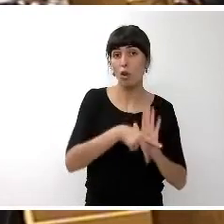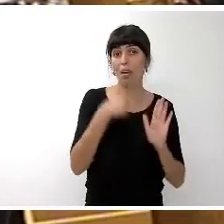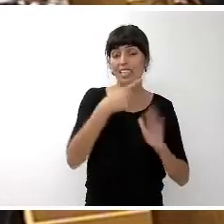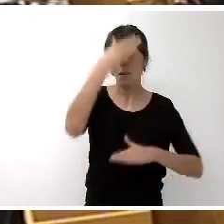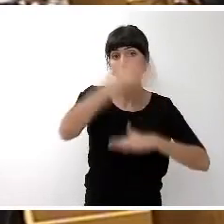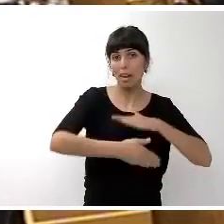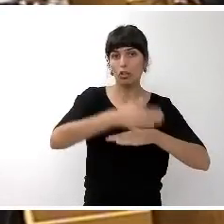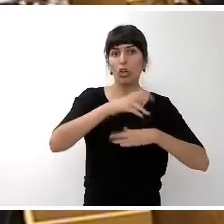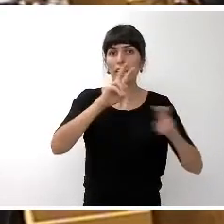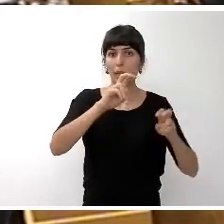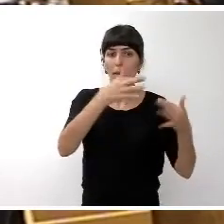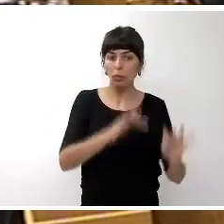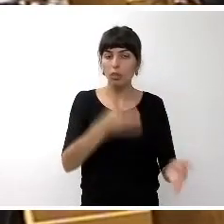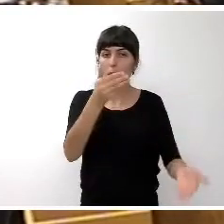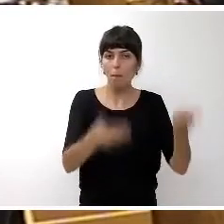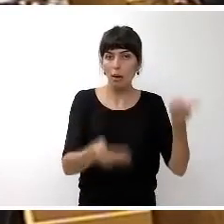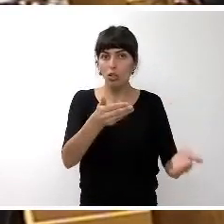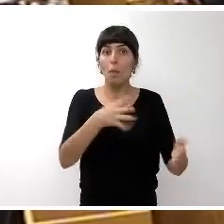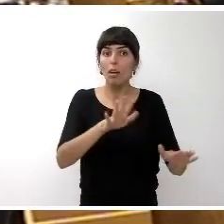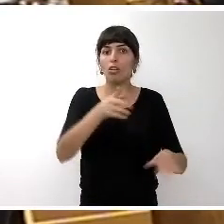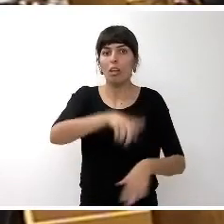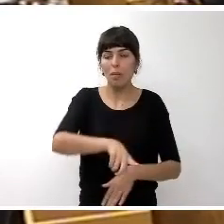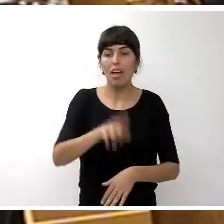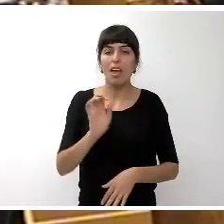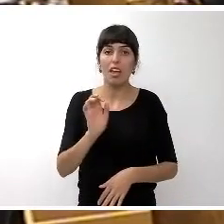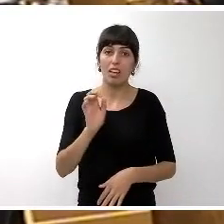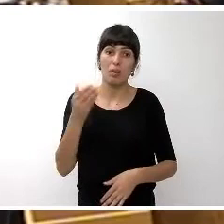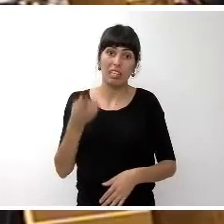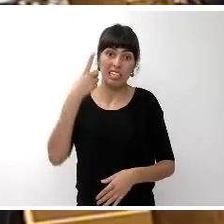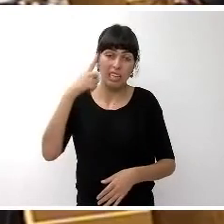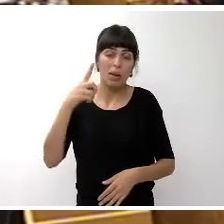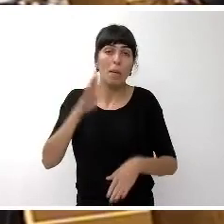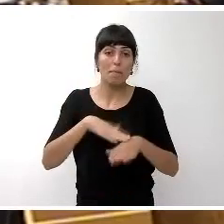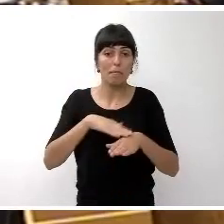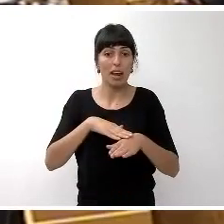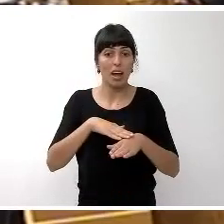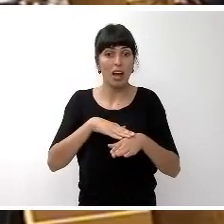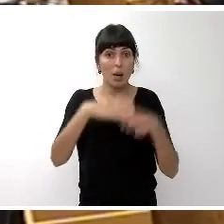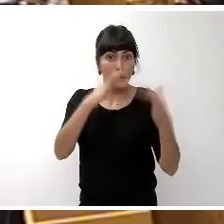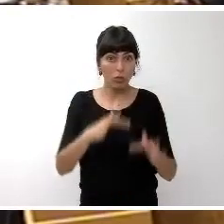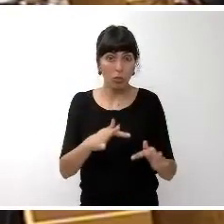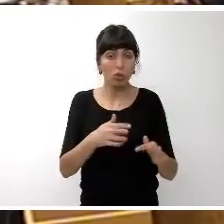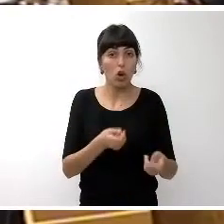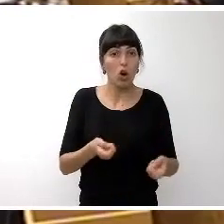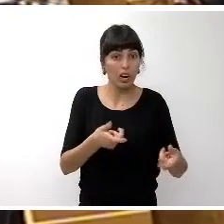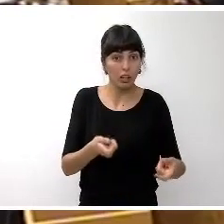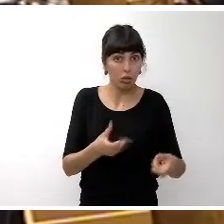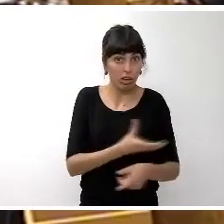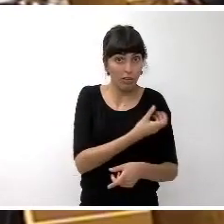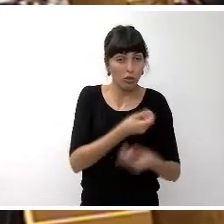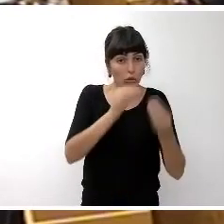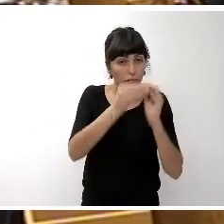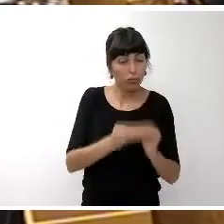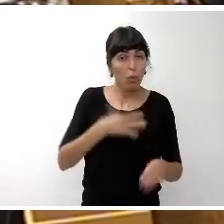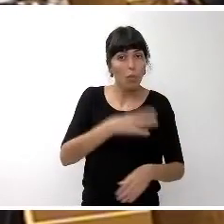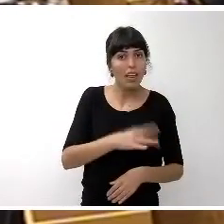plazos para la elaboración de la confesión de los presupuestos pero también es importante saber que para poder confeccionar un presupuesto de gastos de la corporación es